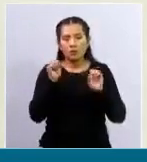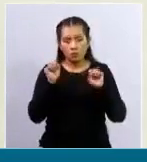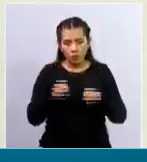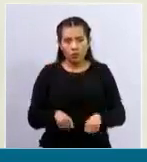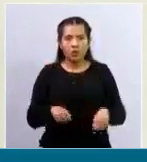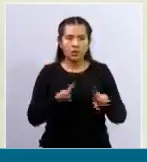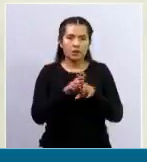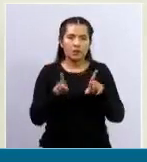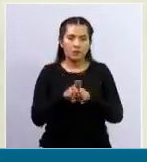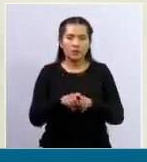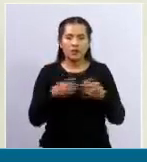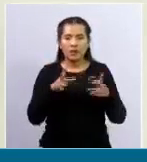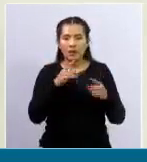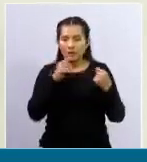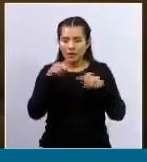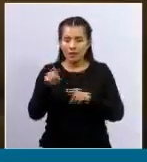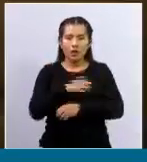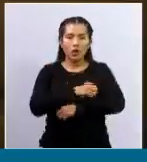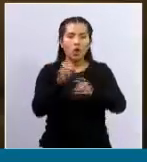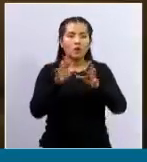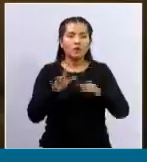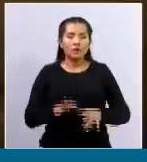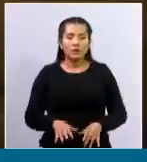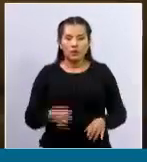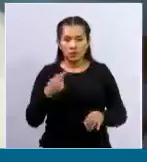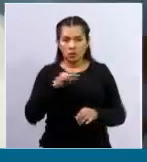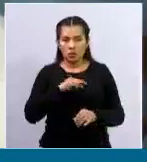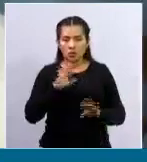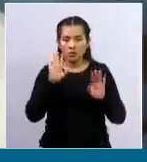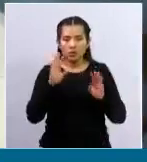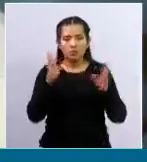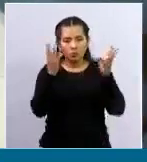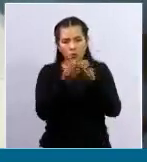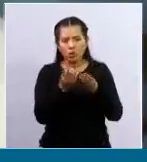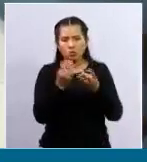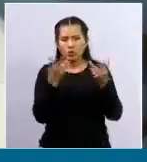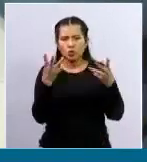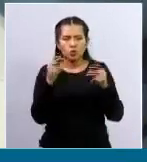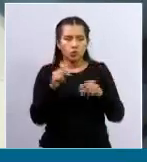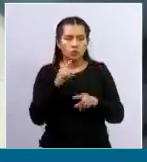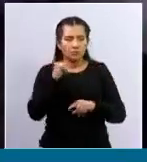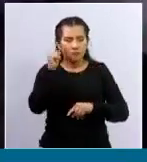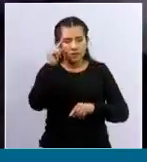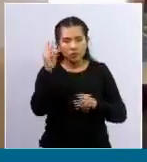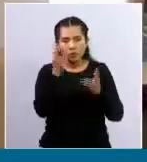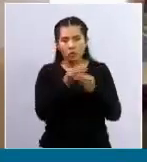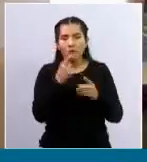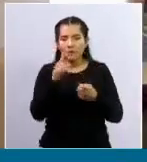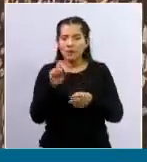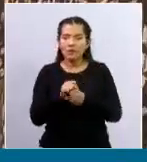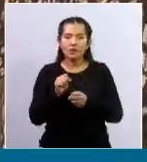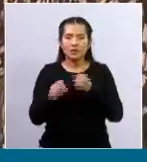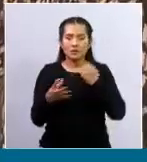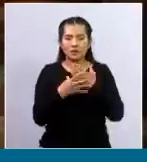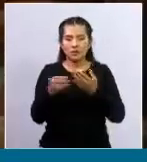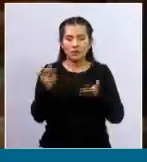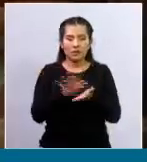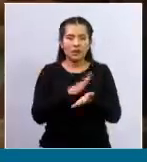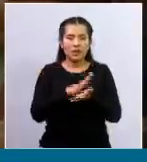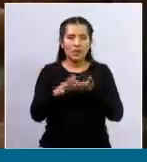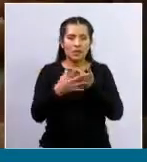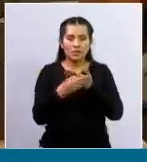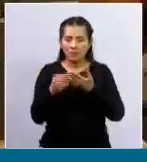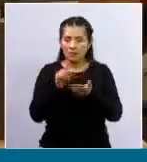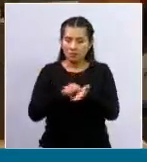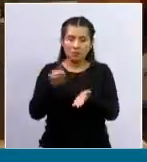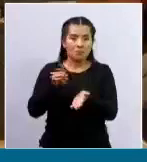puede recurrir a una de nuestras oficinas, esperemos que sean los menos, para recabar en forma impresa, si la necesita, por